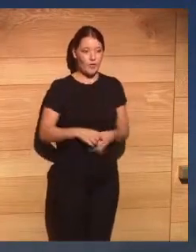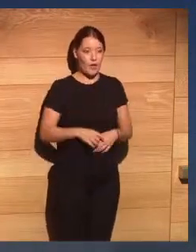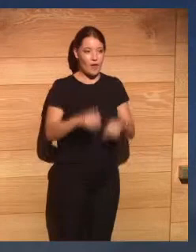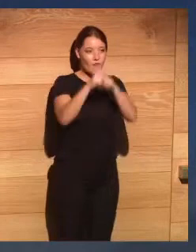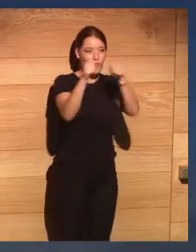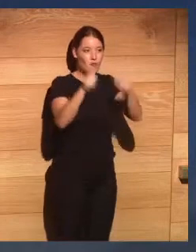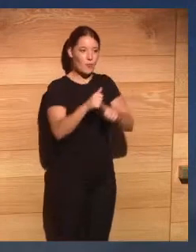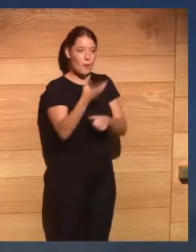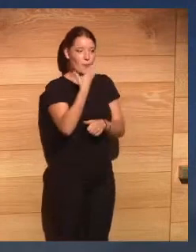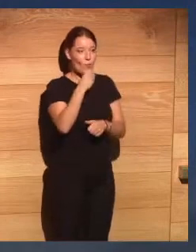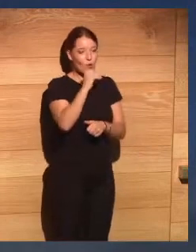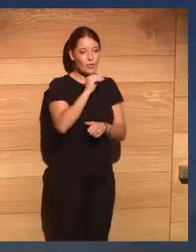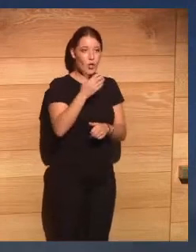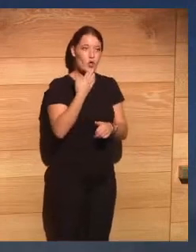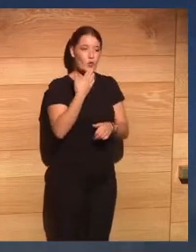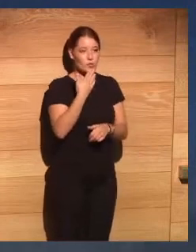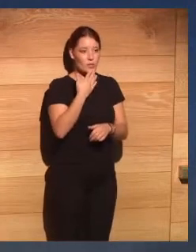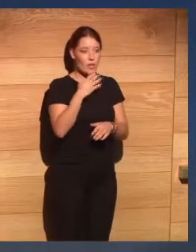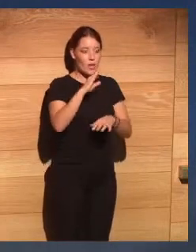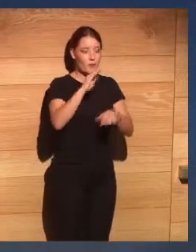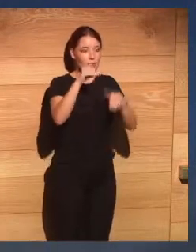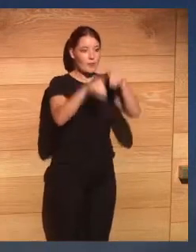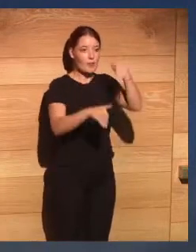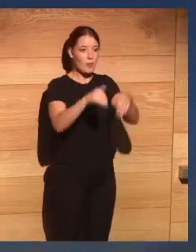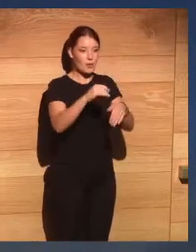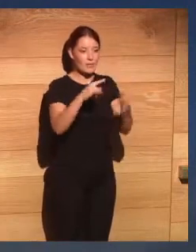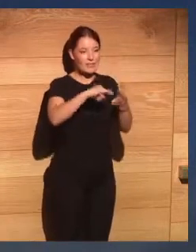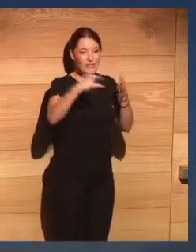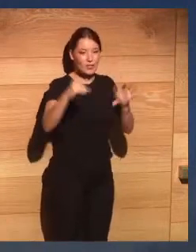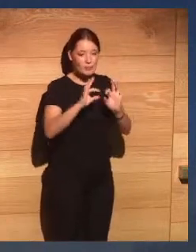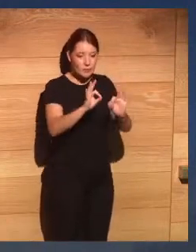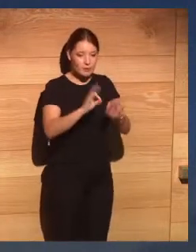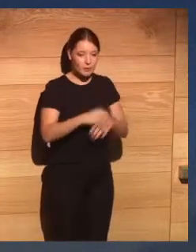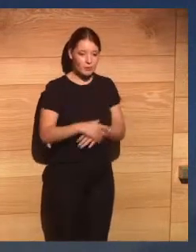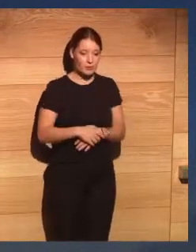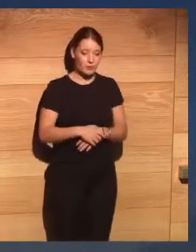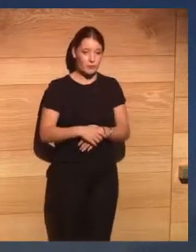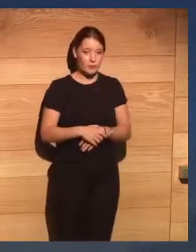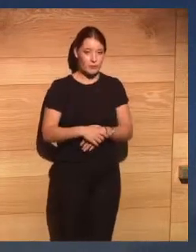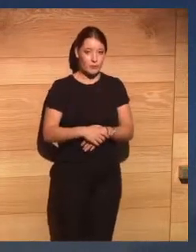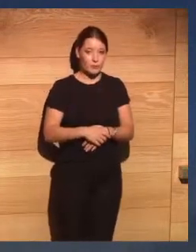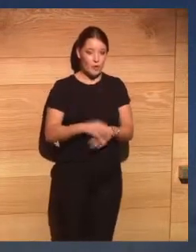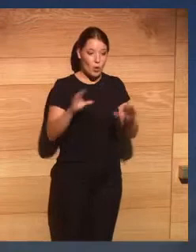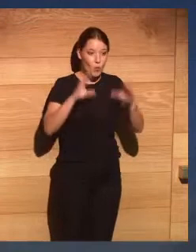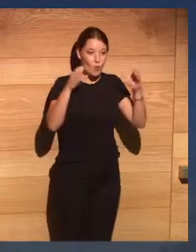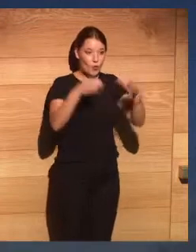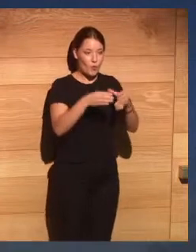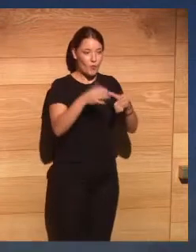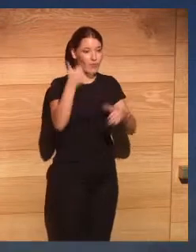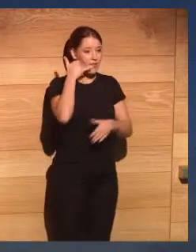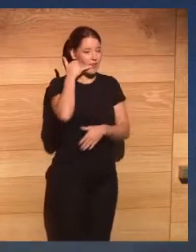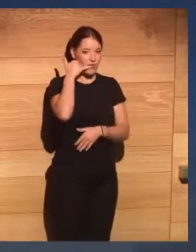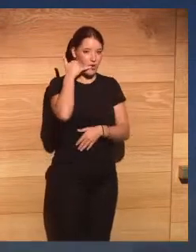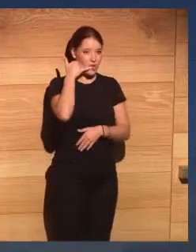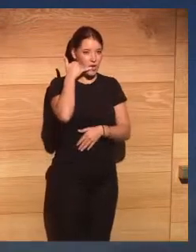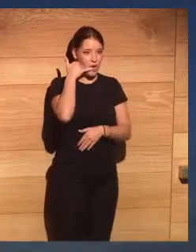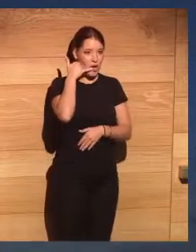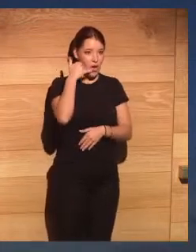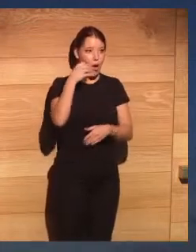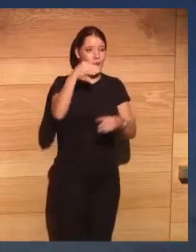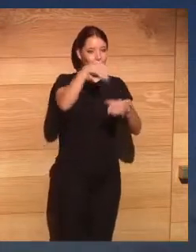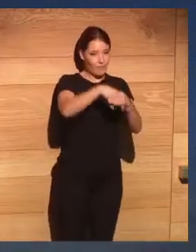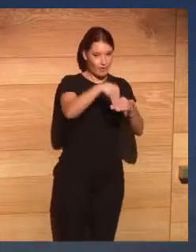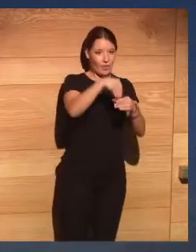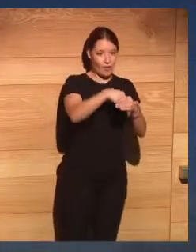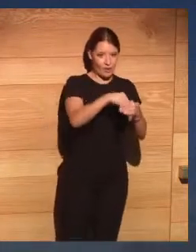democratización de la tecnología obviamente el grupo telefónica no fue ni mucho menos ajeno a esta